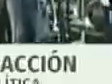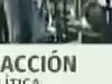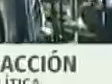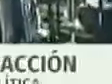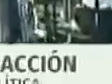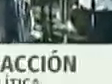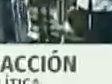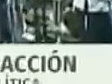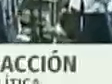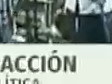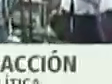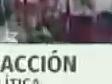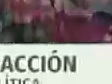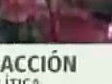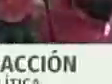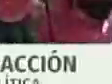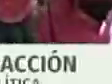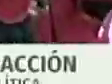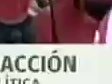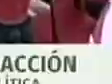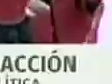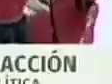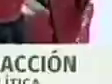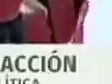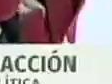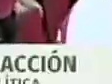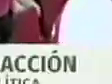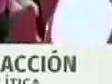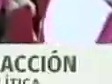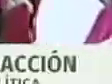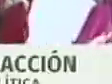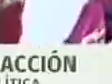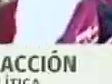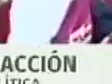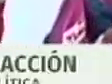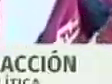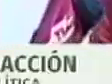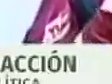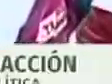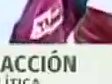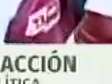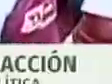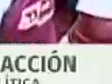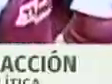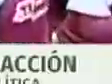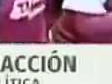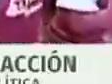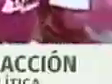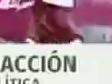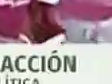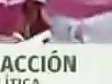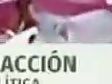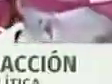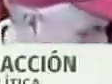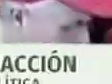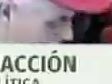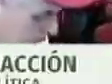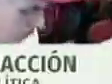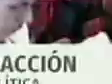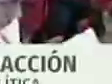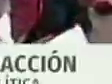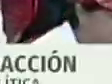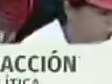y el partido se mantiene de pie para entonar nuestro canto de lucha